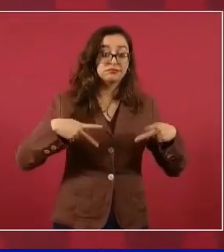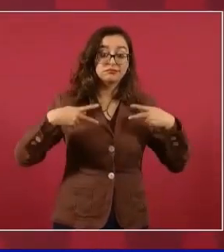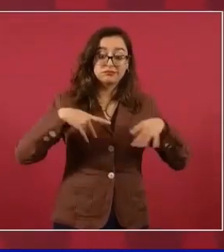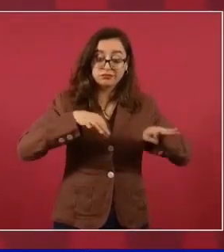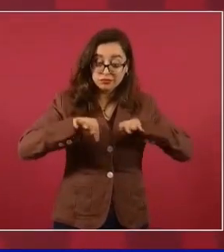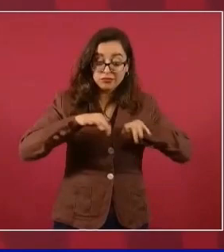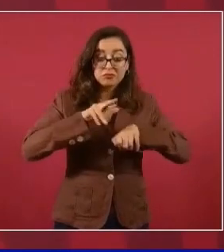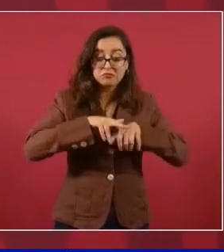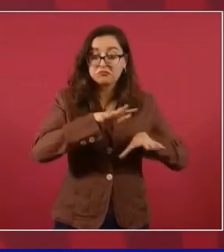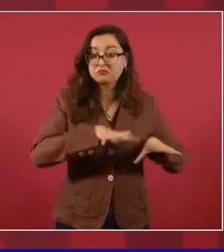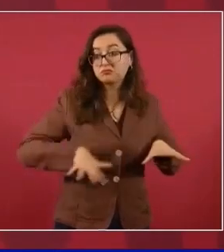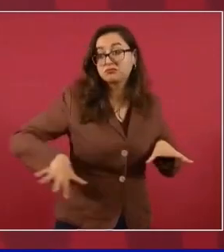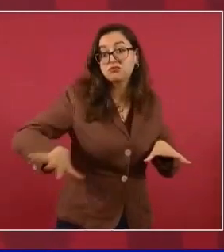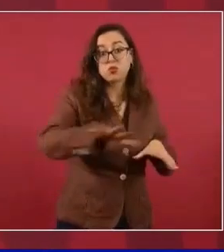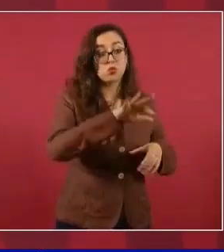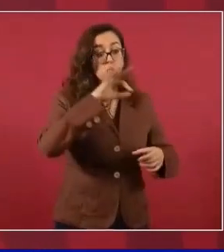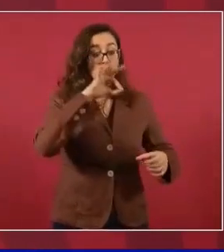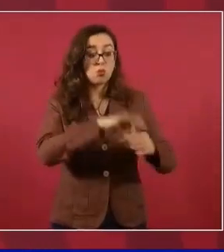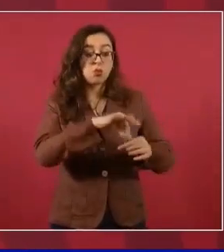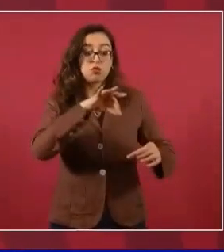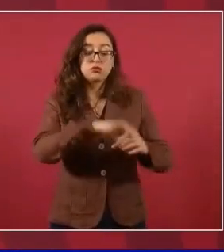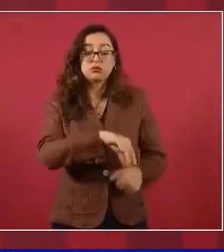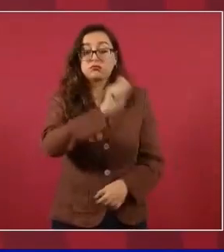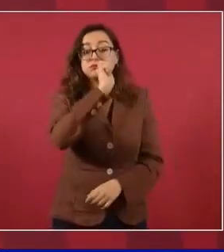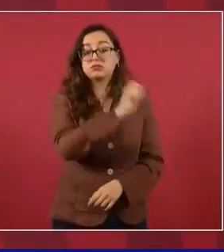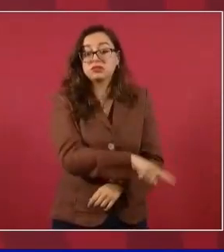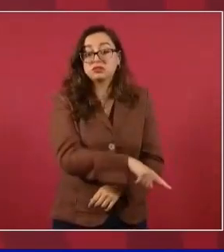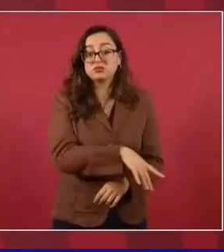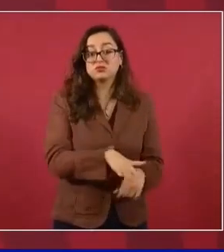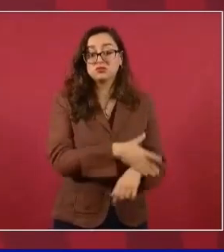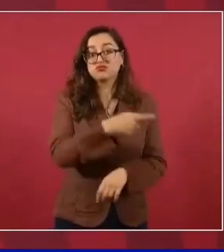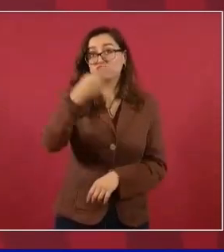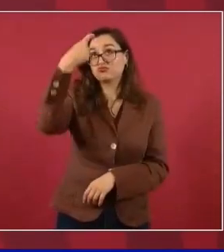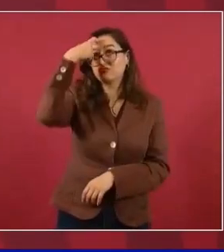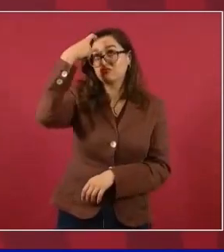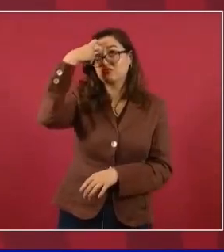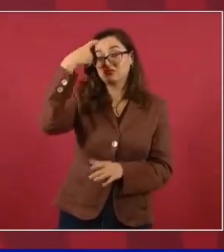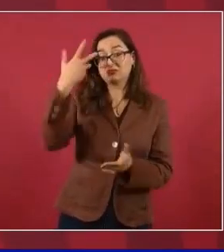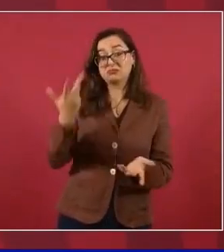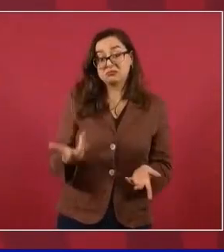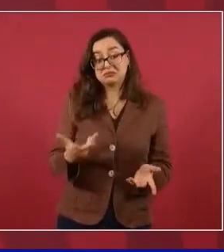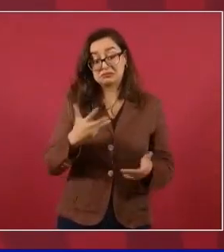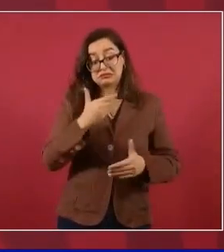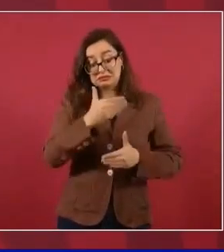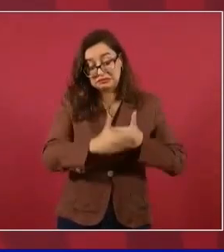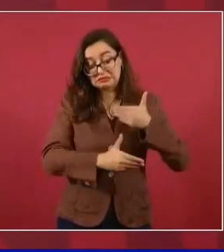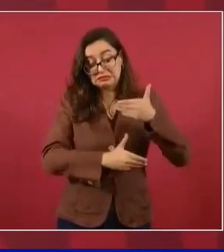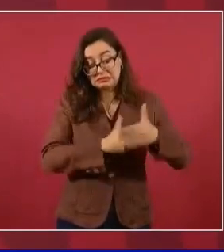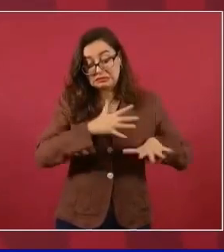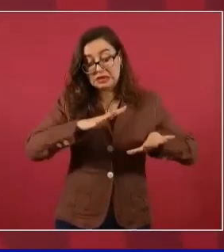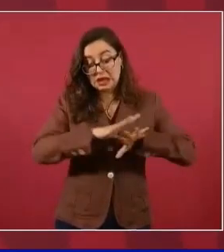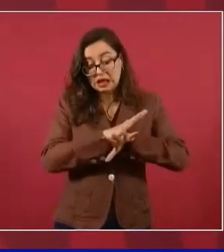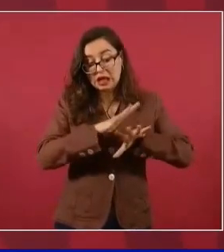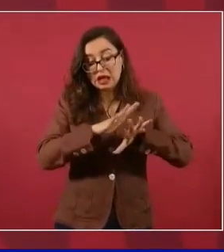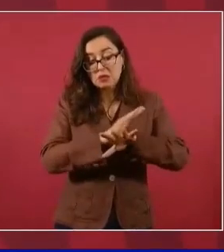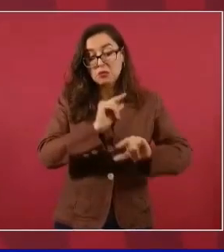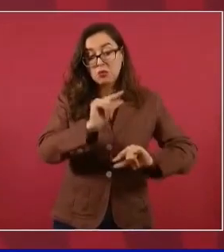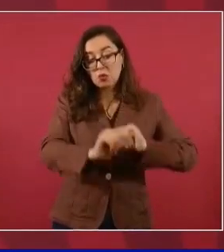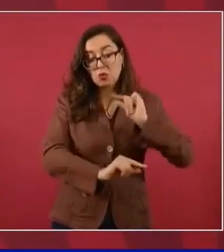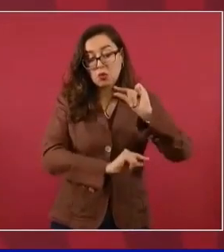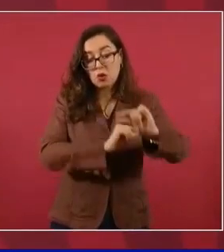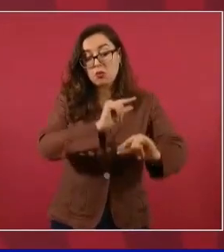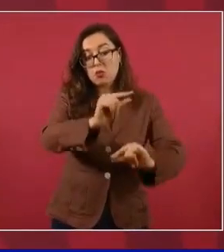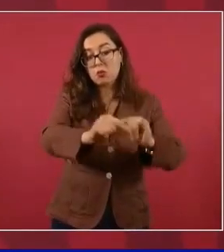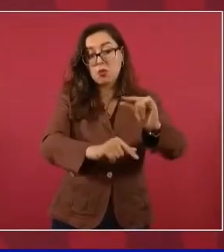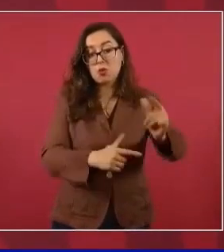Porque son procesos, cambios que se tienen que ir dando y sobre